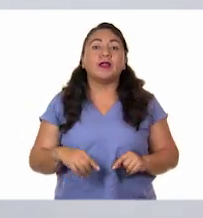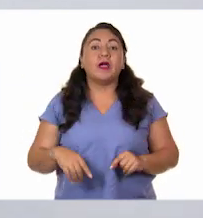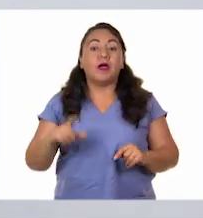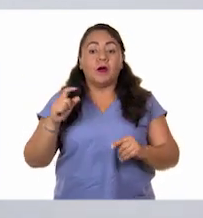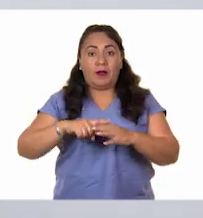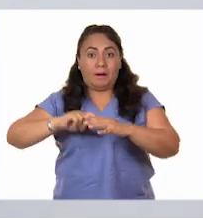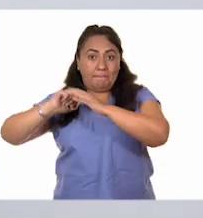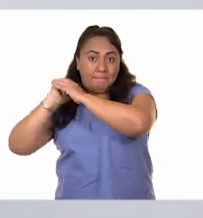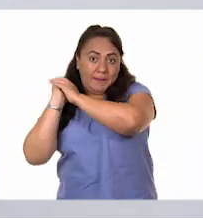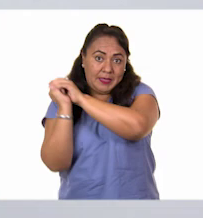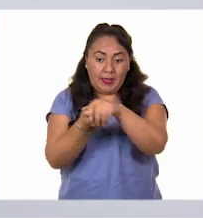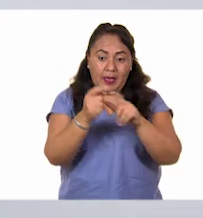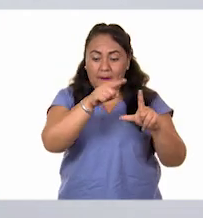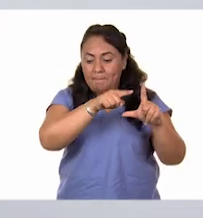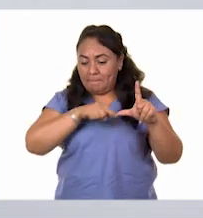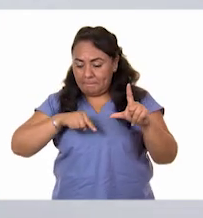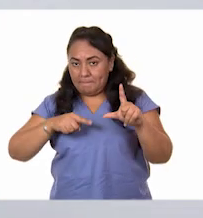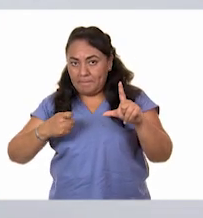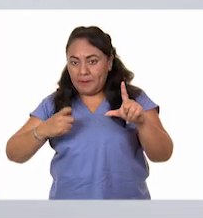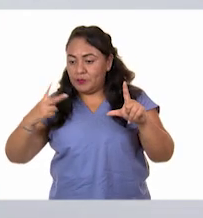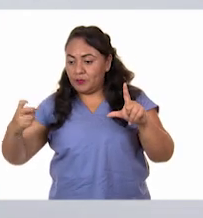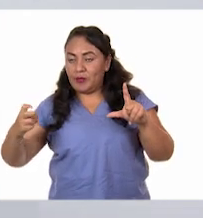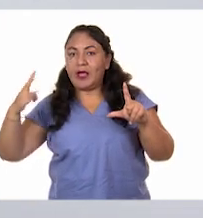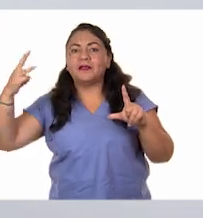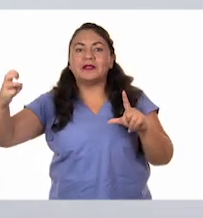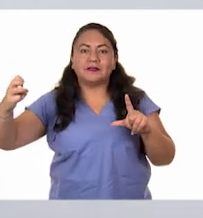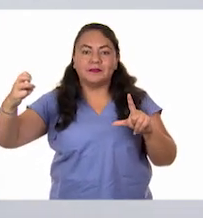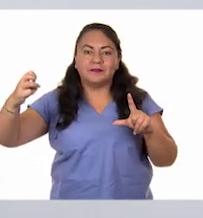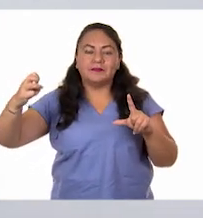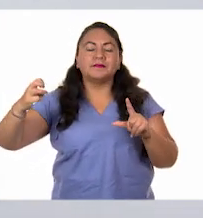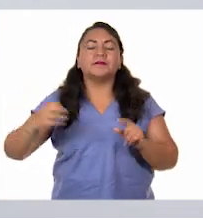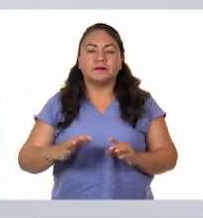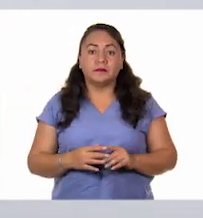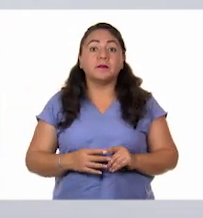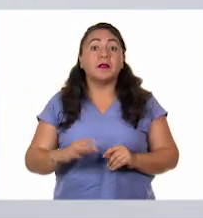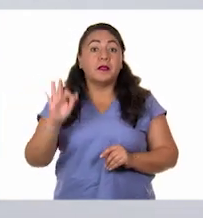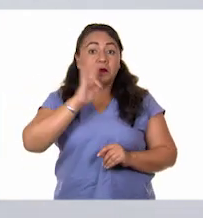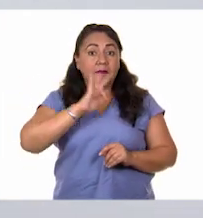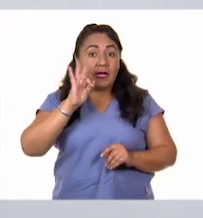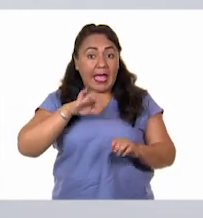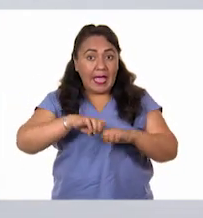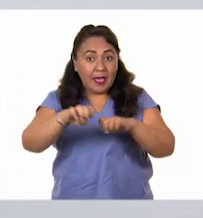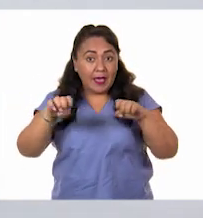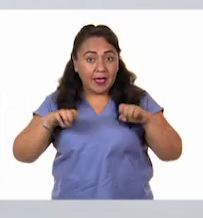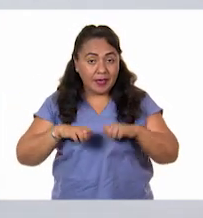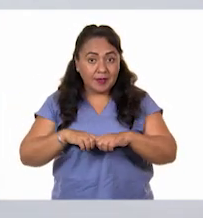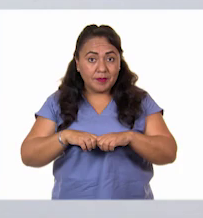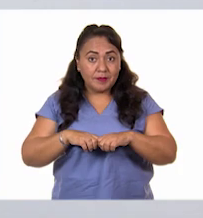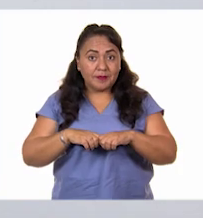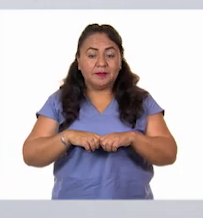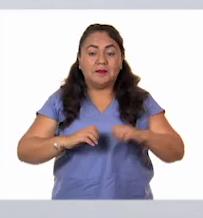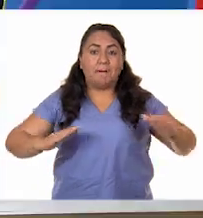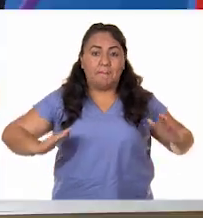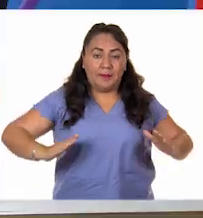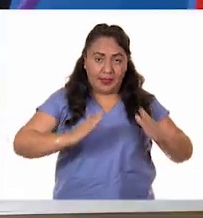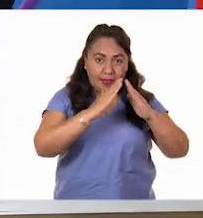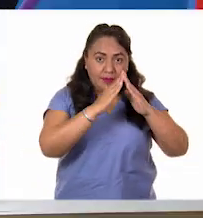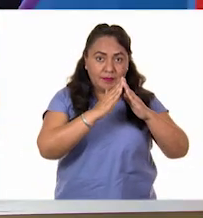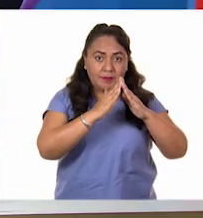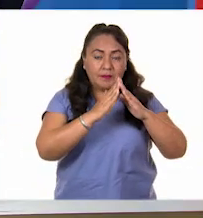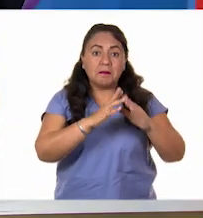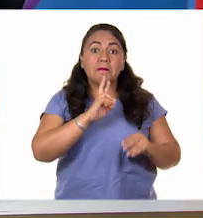Cuando batea uno, puede ir a primera, segunda o tercera. Sí. Si el equipo de las pirámides